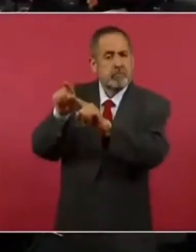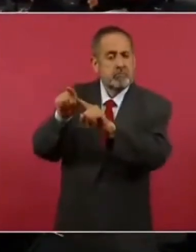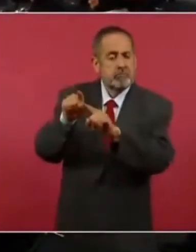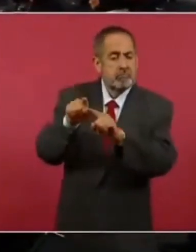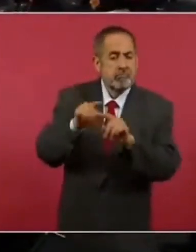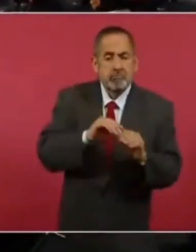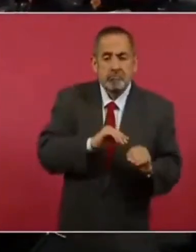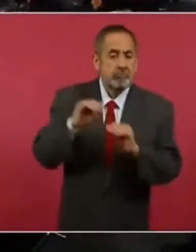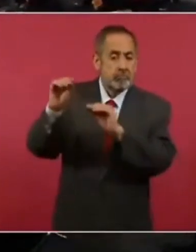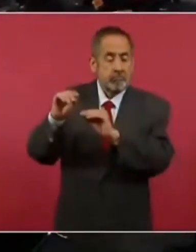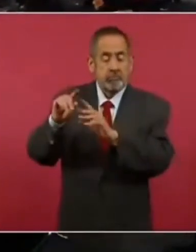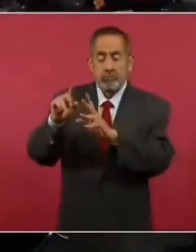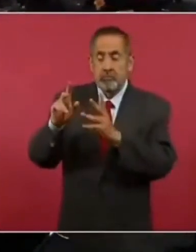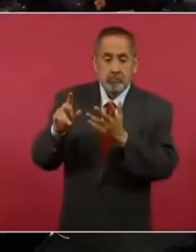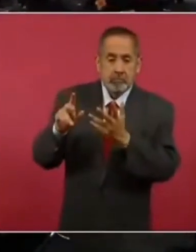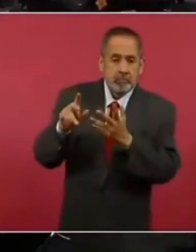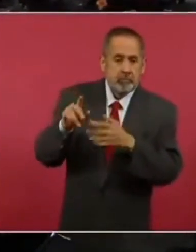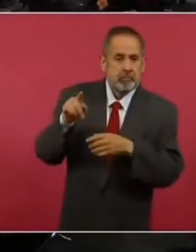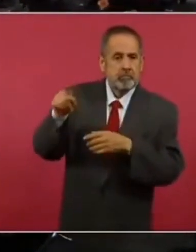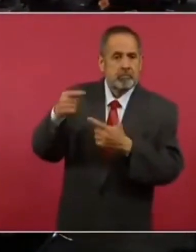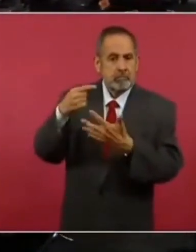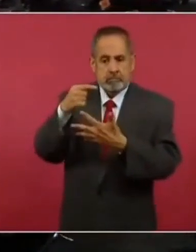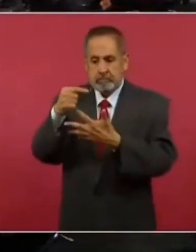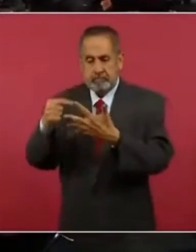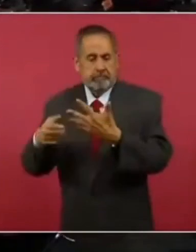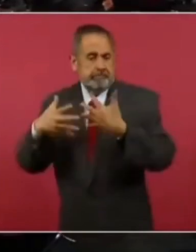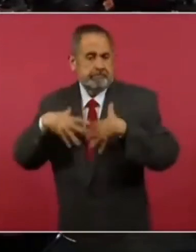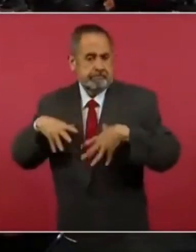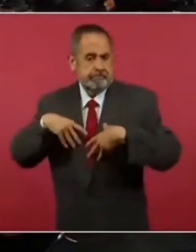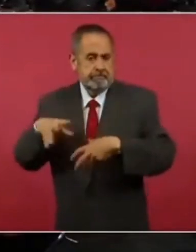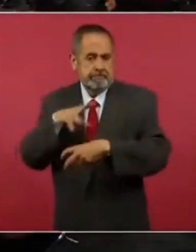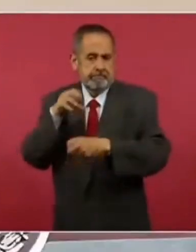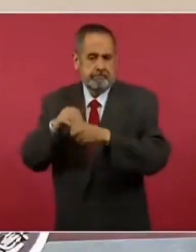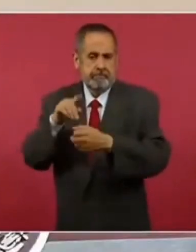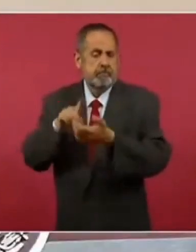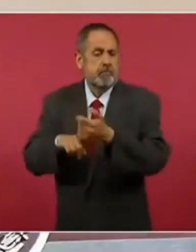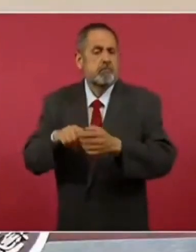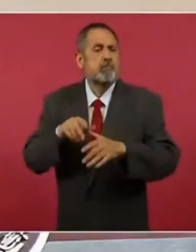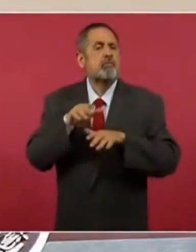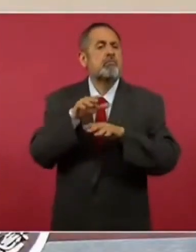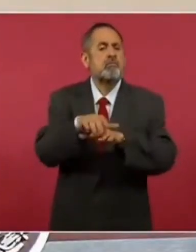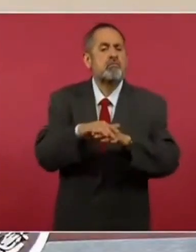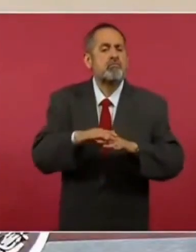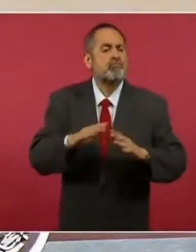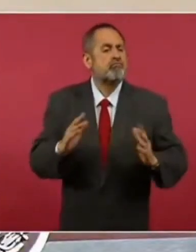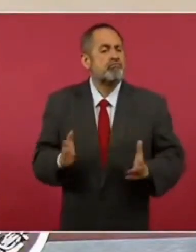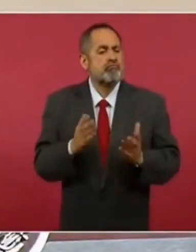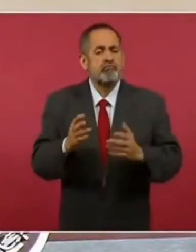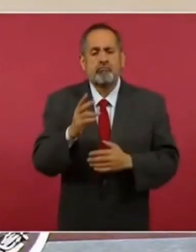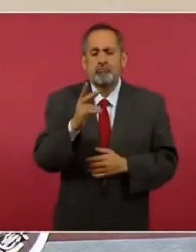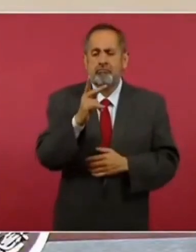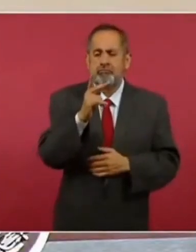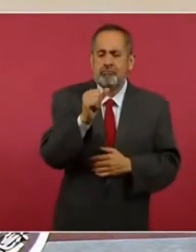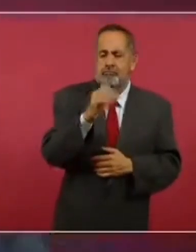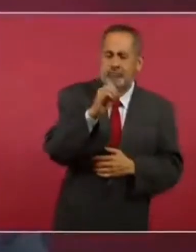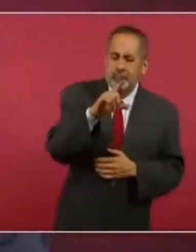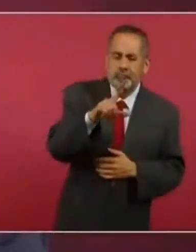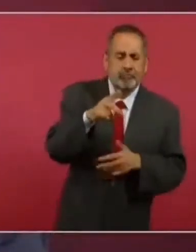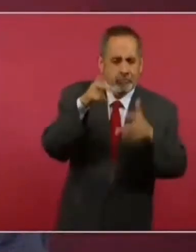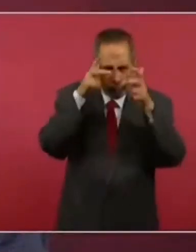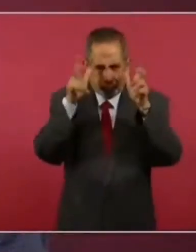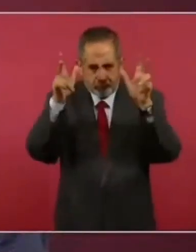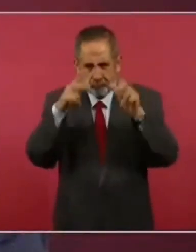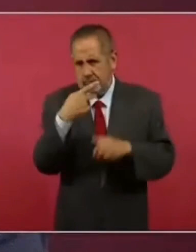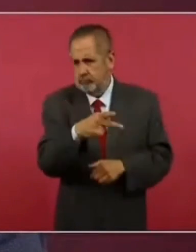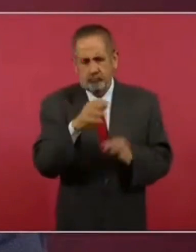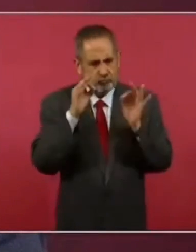que correspondía a un ajuar de la danza de Pascolas y Venado, la danza